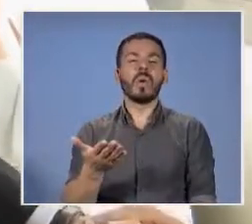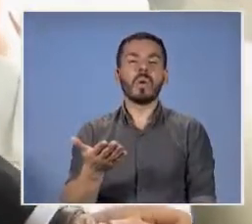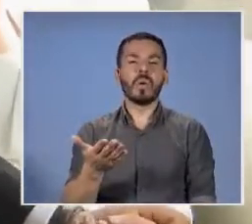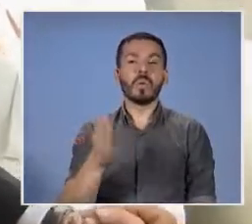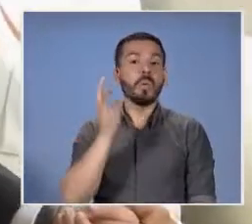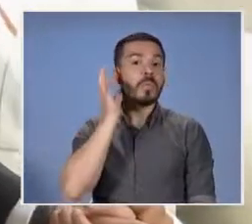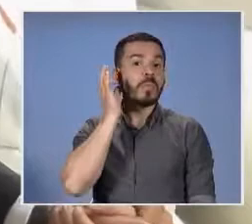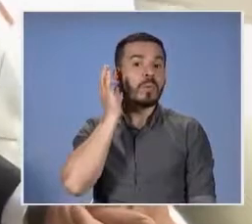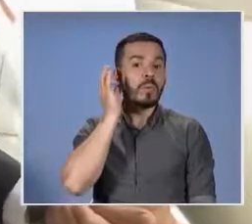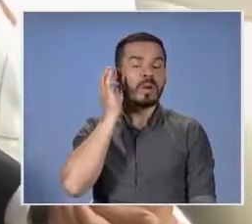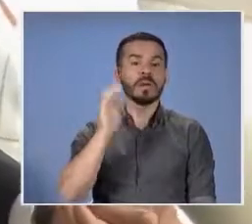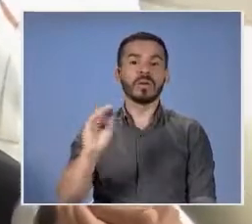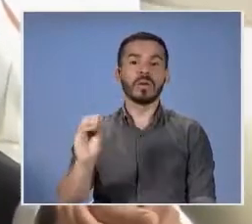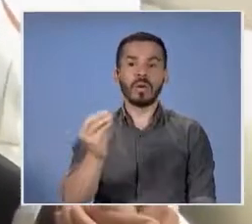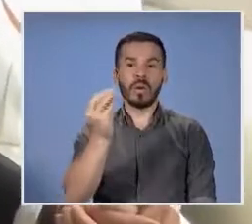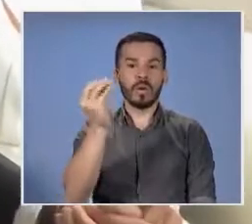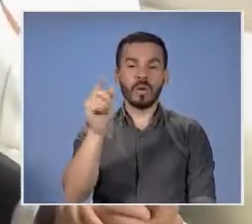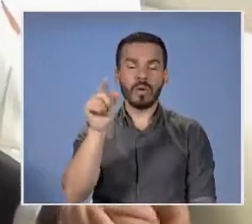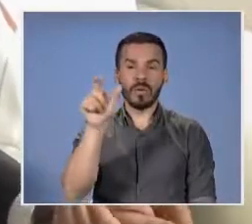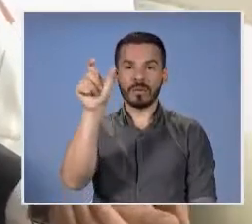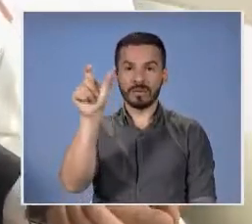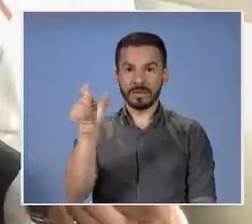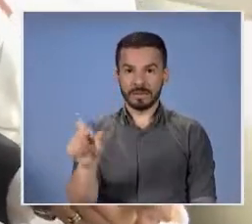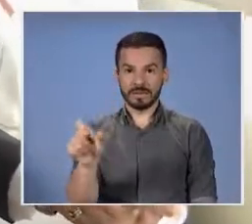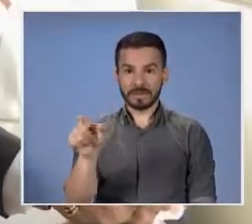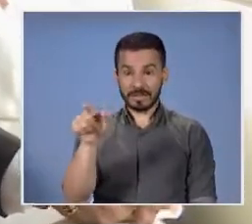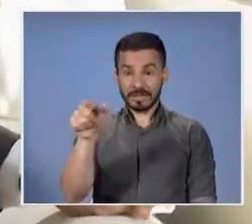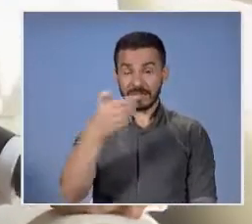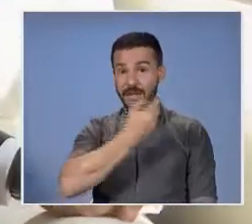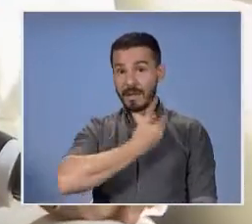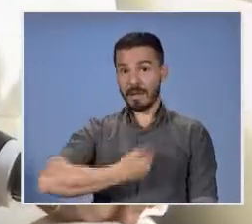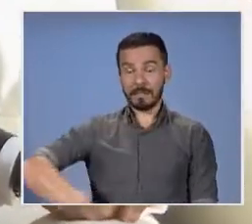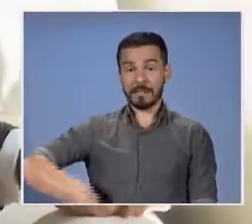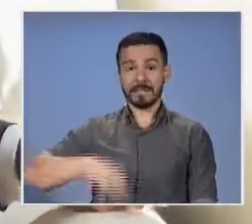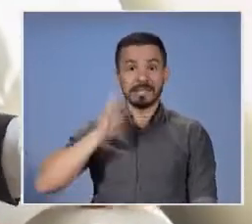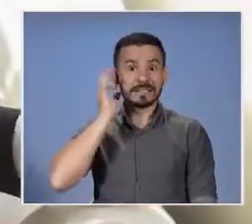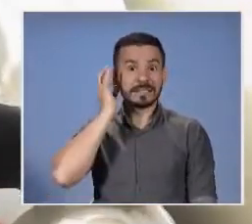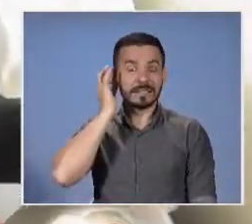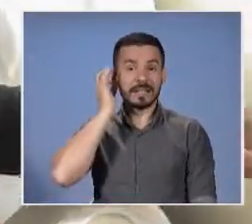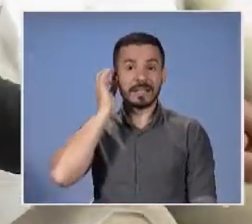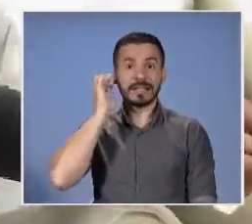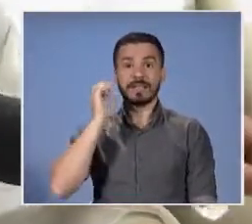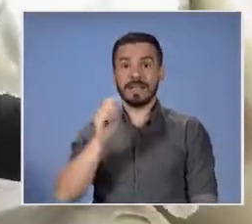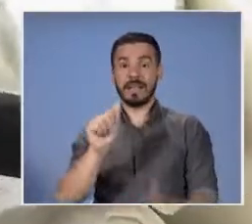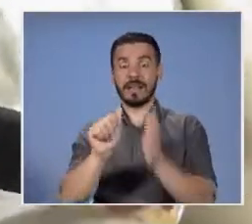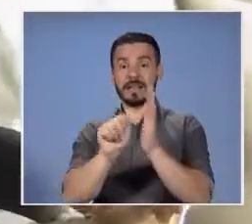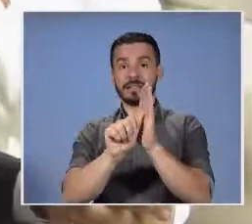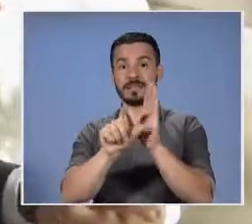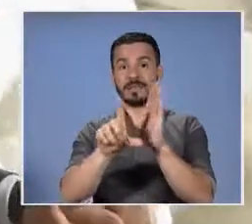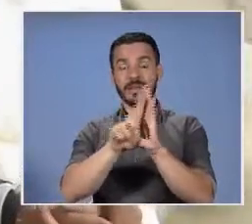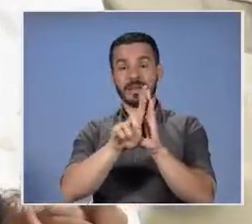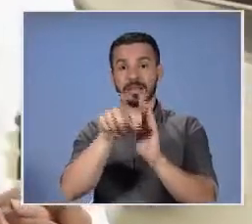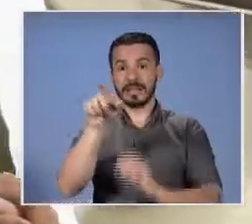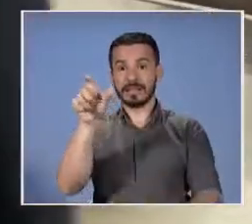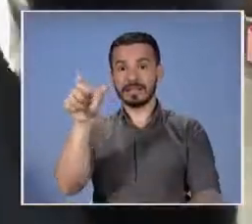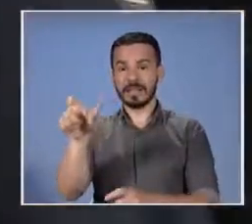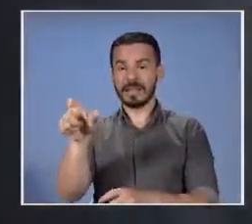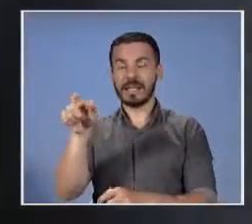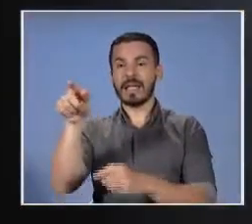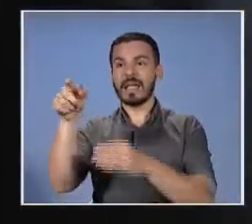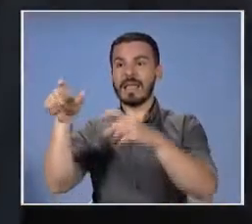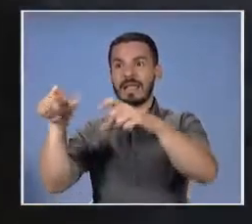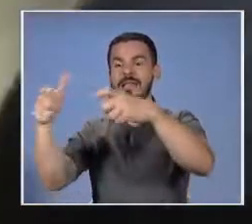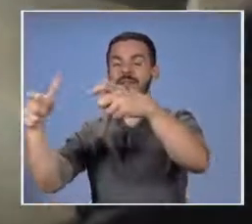una mujer joven, que es la presidenta del directorio de la Asamblea Legislativa, va a